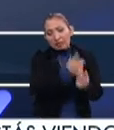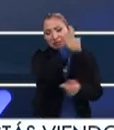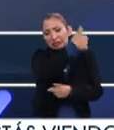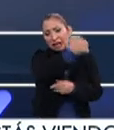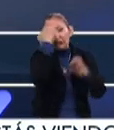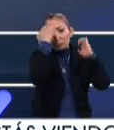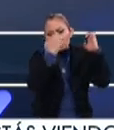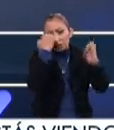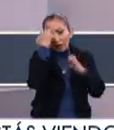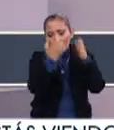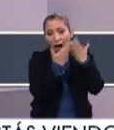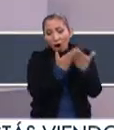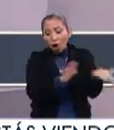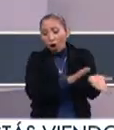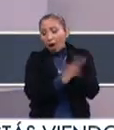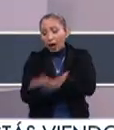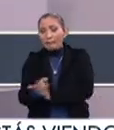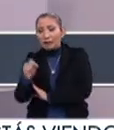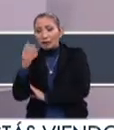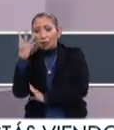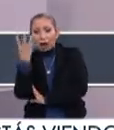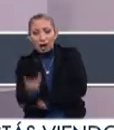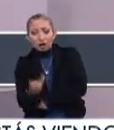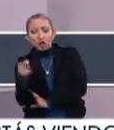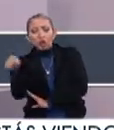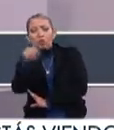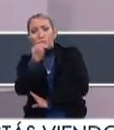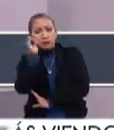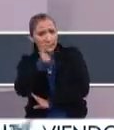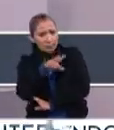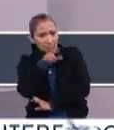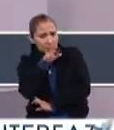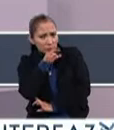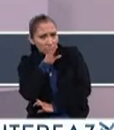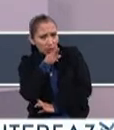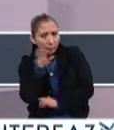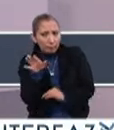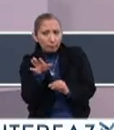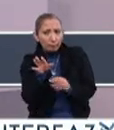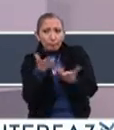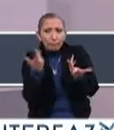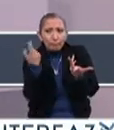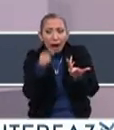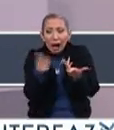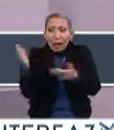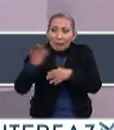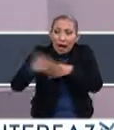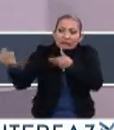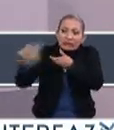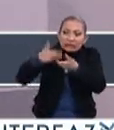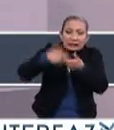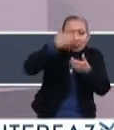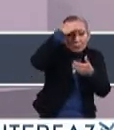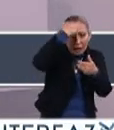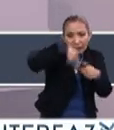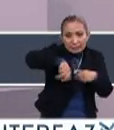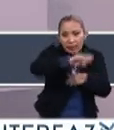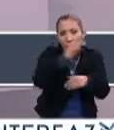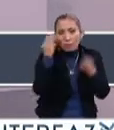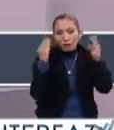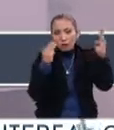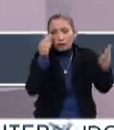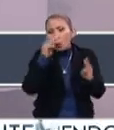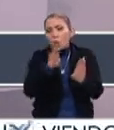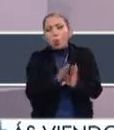seis exposiciones, ahora están en 24. Ustedes siempre se preocupan por integrar nuevas experiencias al MUNAL.